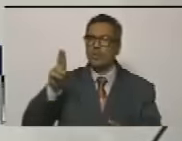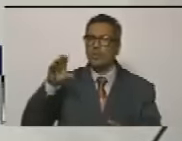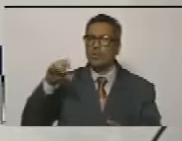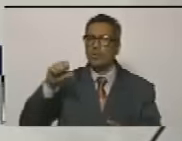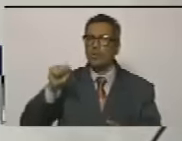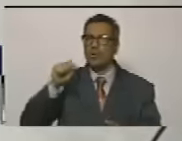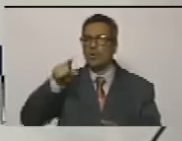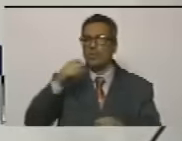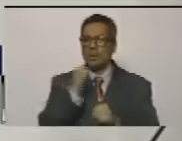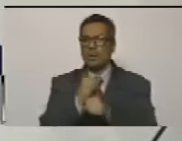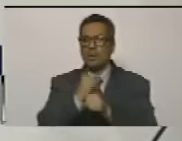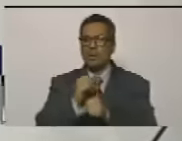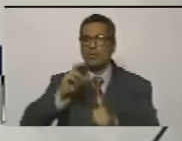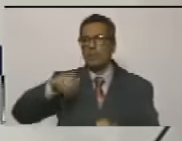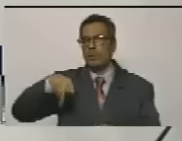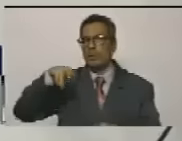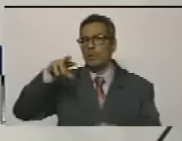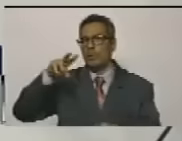un empleado de PDVSA